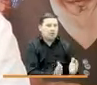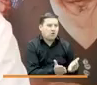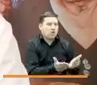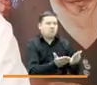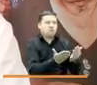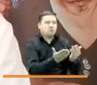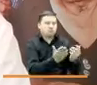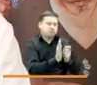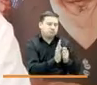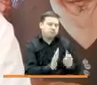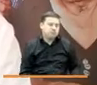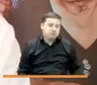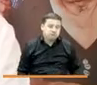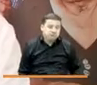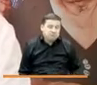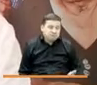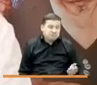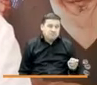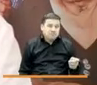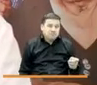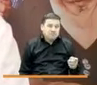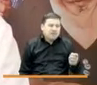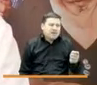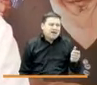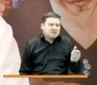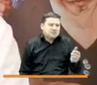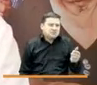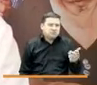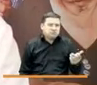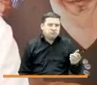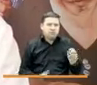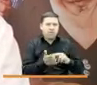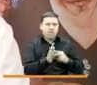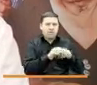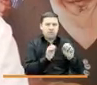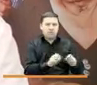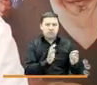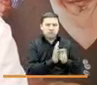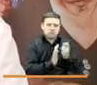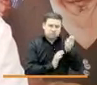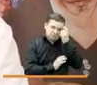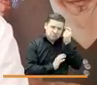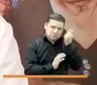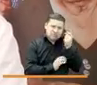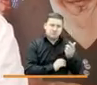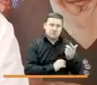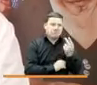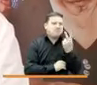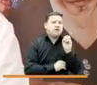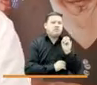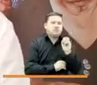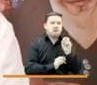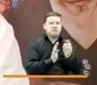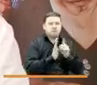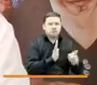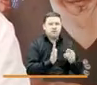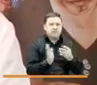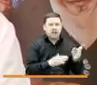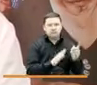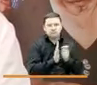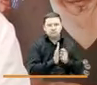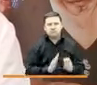y prácticamente se pudieron tener más de 20 medidas en este plan